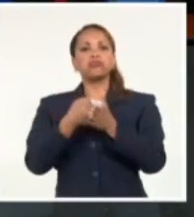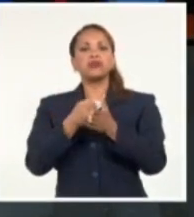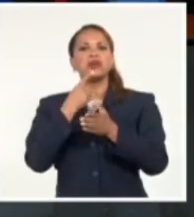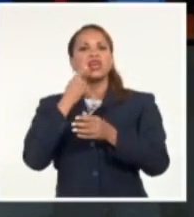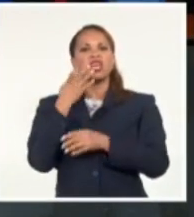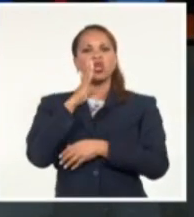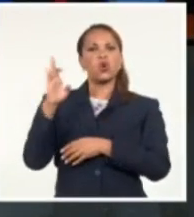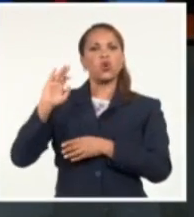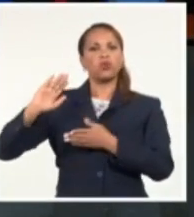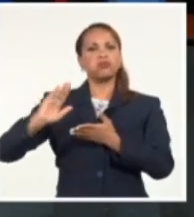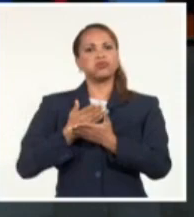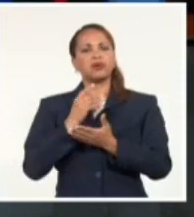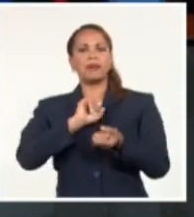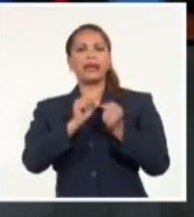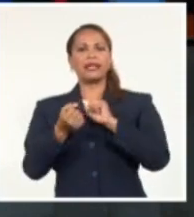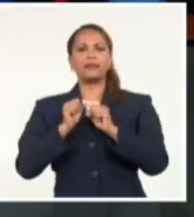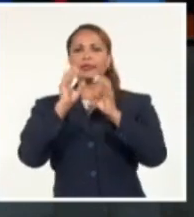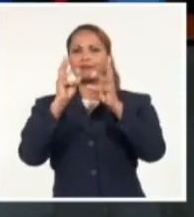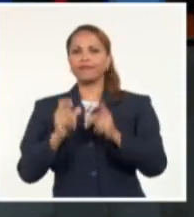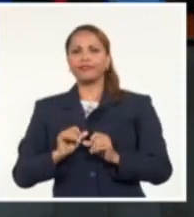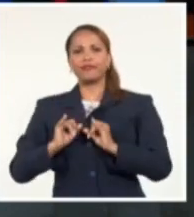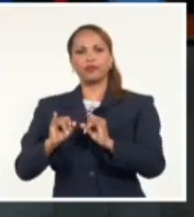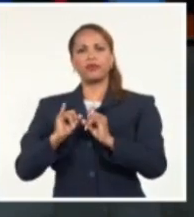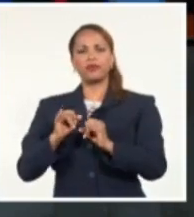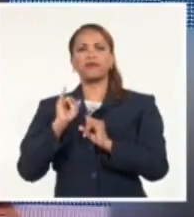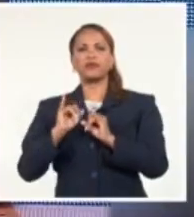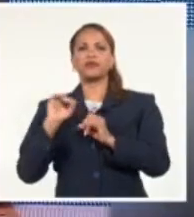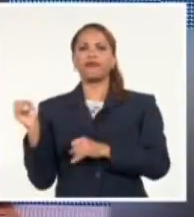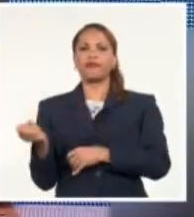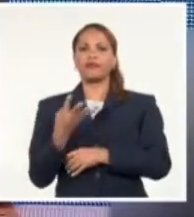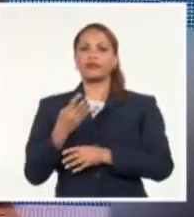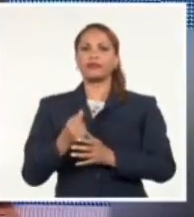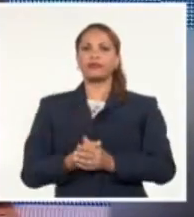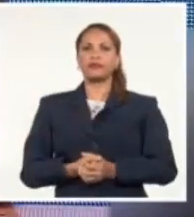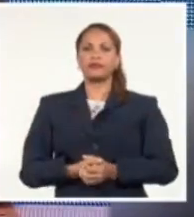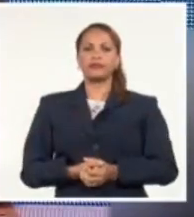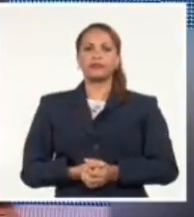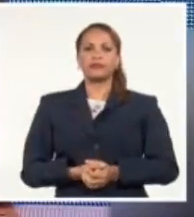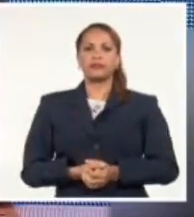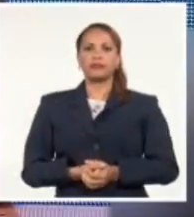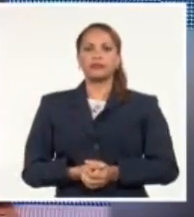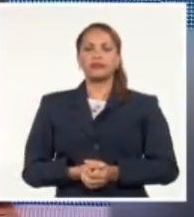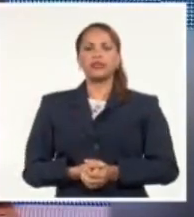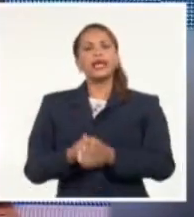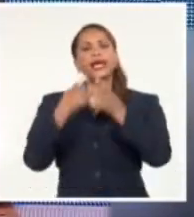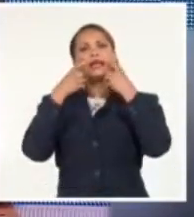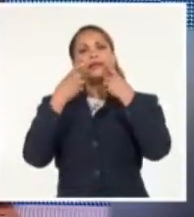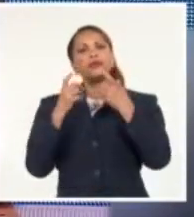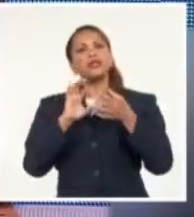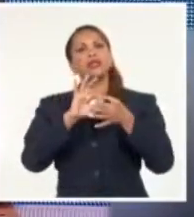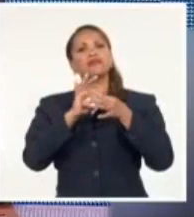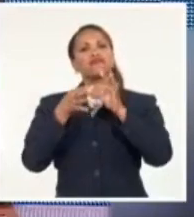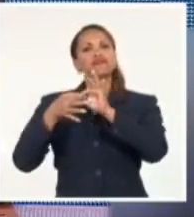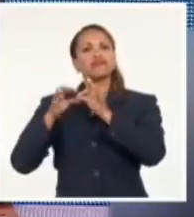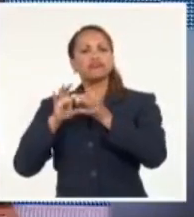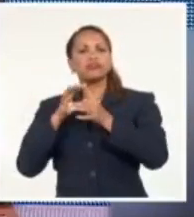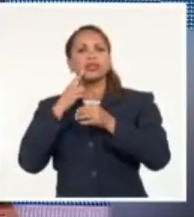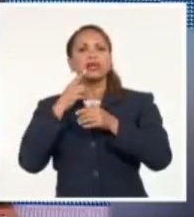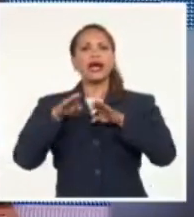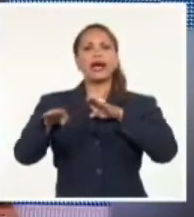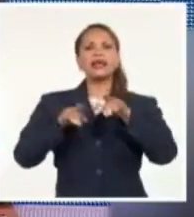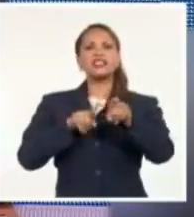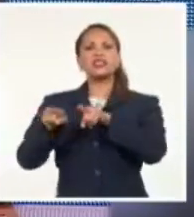odio, la manipulación de datos y noticias falsas. Es importante coordinar acciones regionales